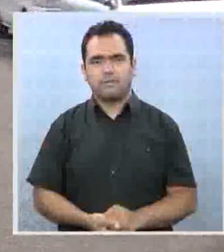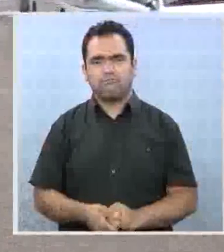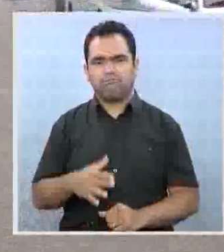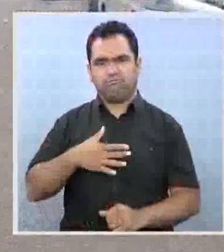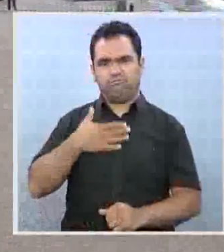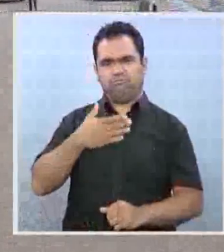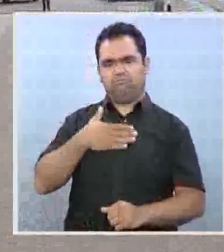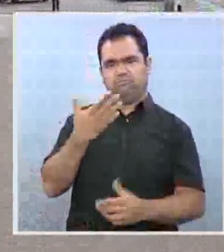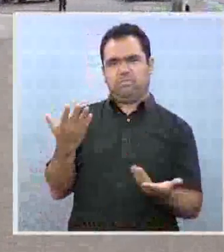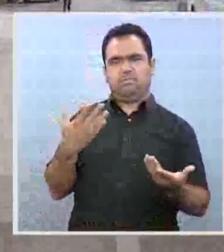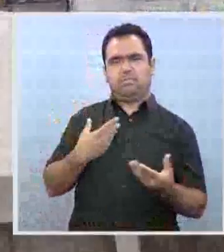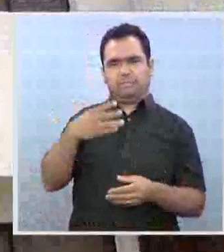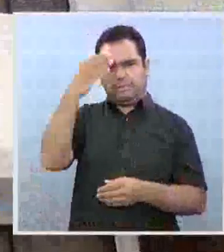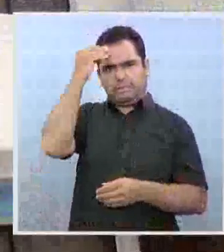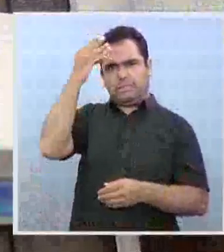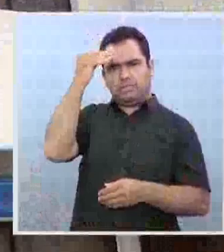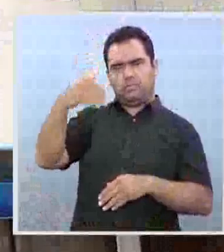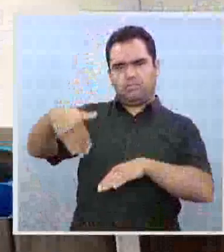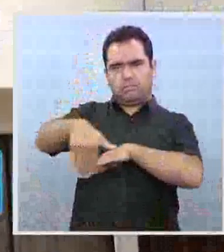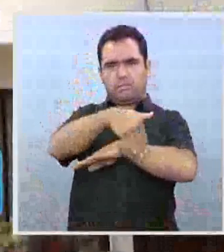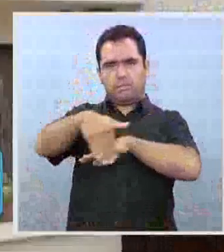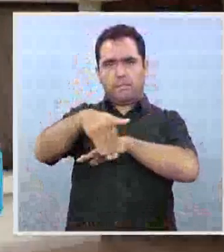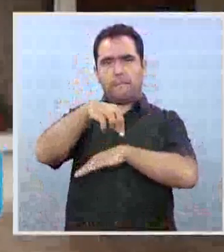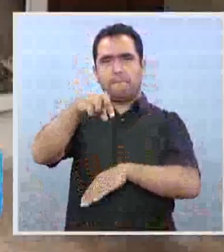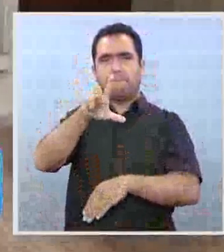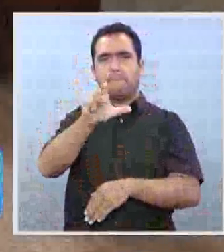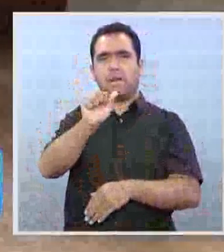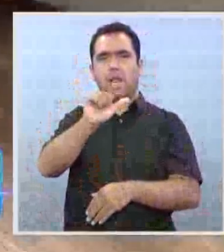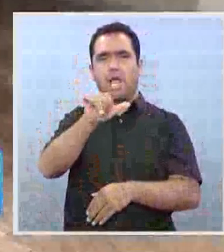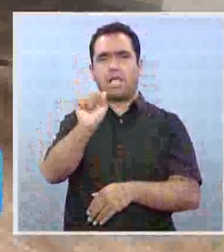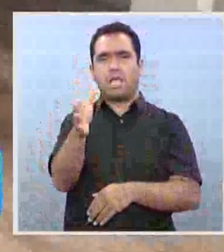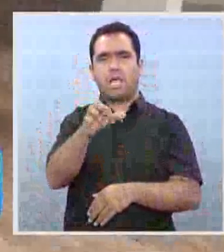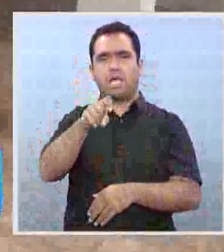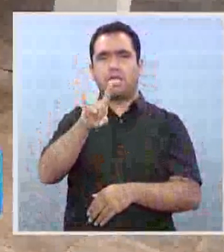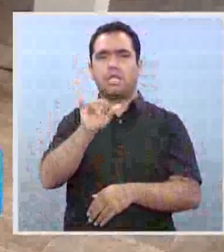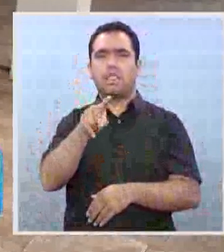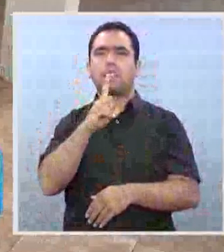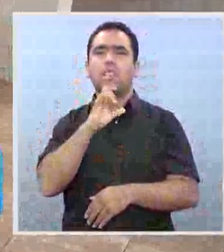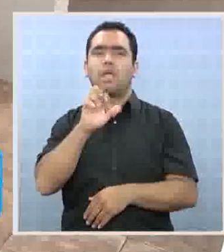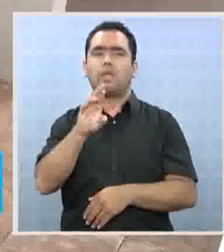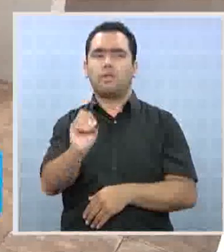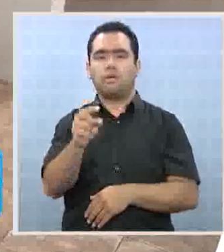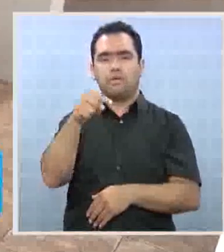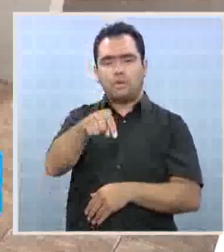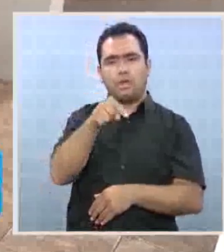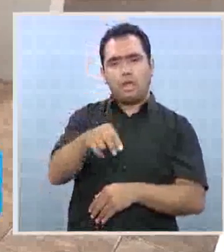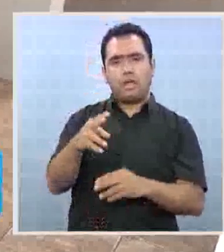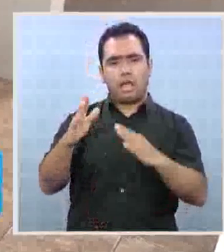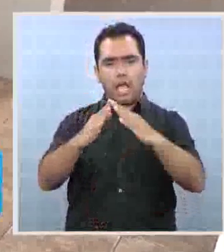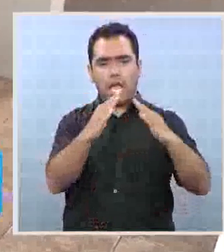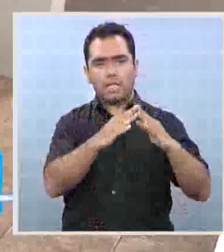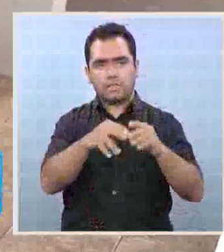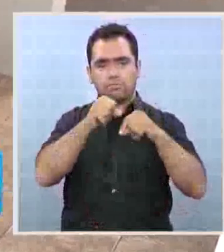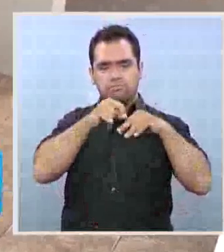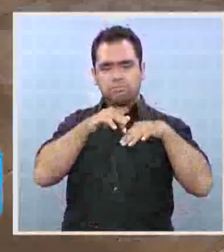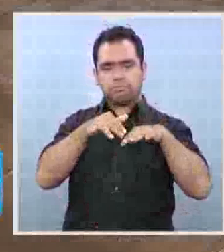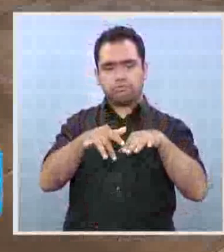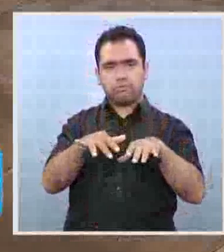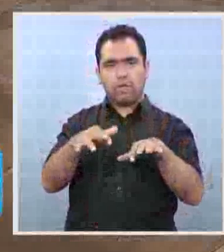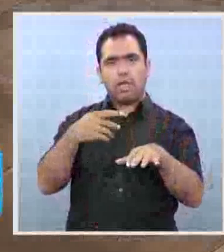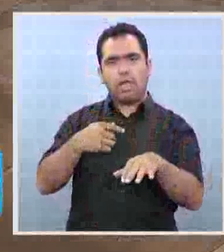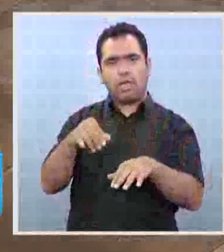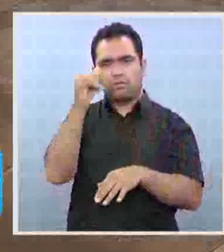Una desagradable experiencia sufrieron los residentes de Pasaje y Playa Quintero, cuyas viviendas fueron inundadas con aguas servidas.